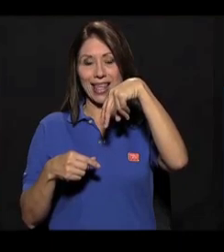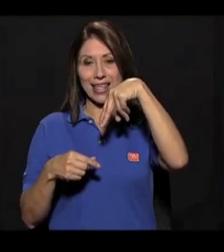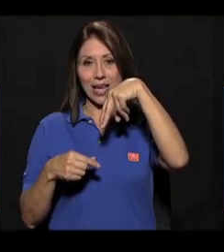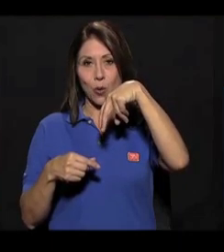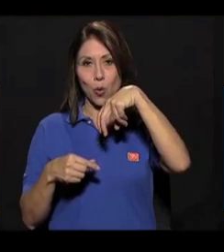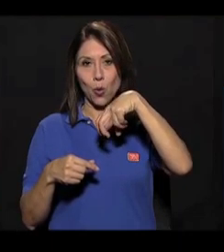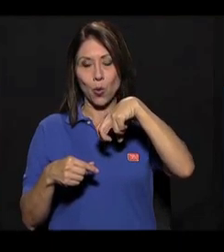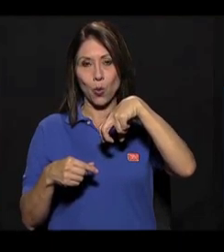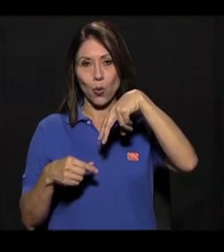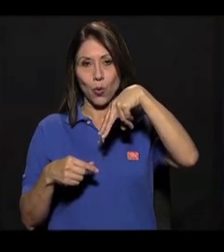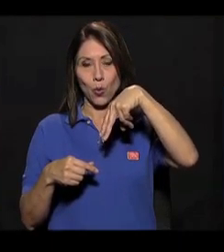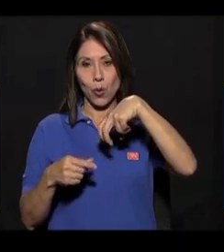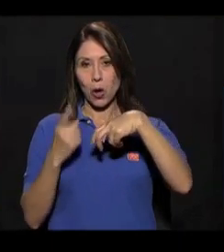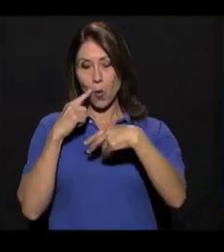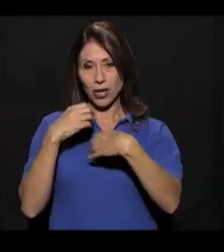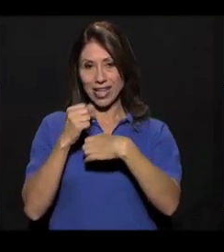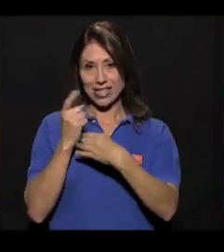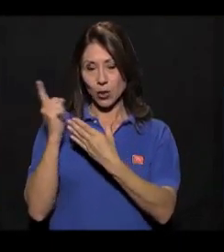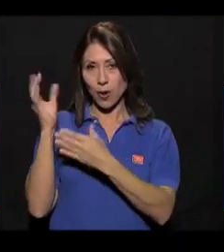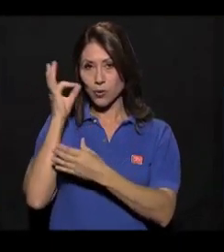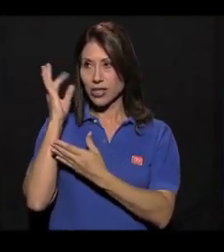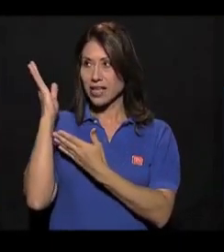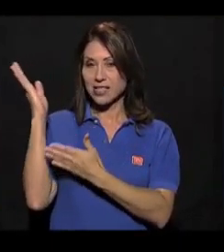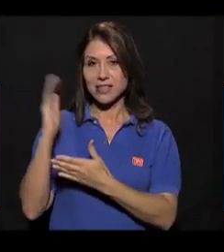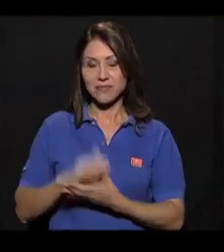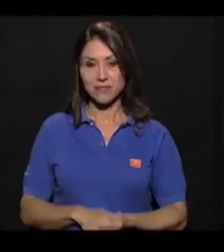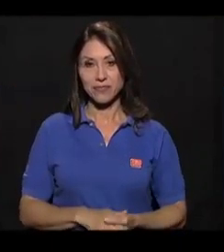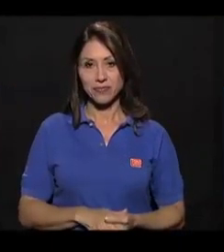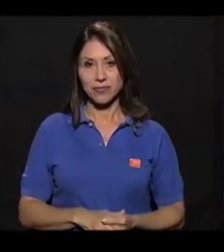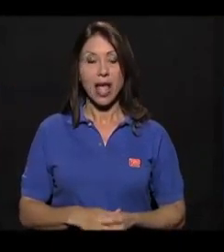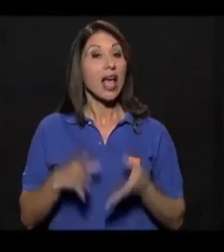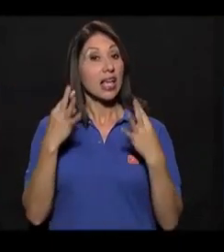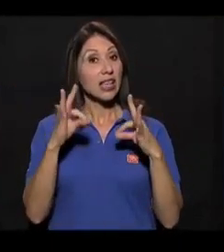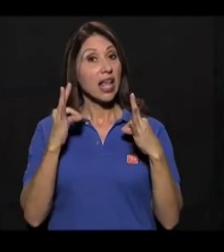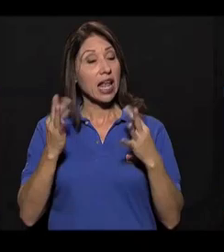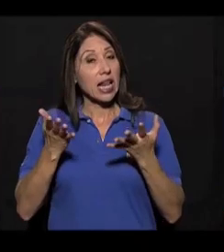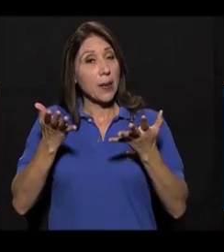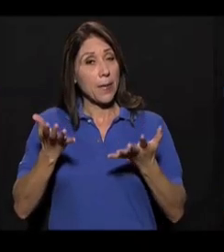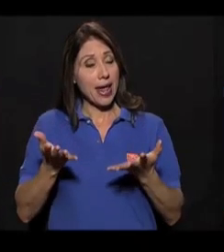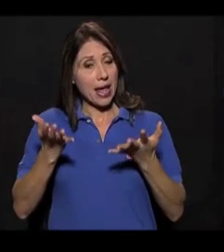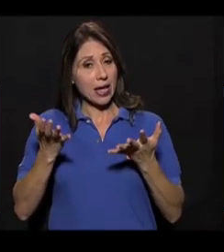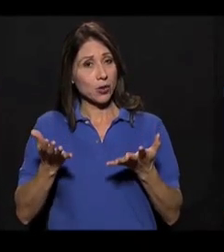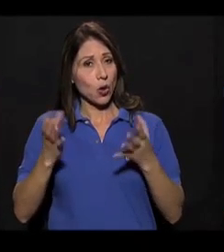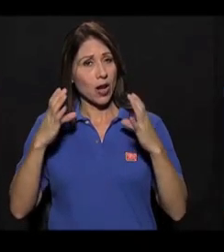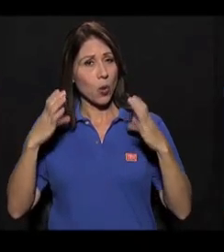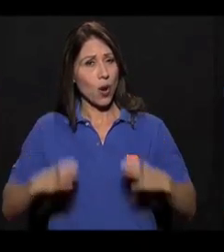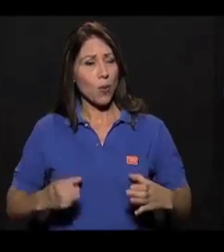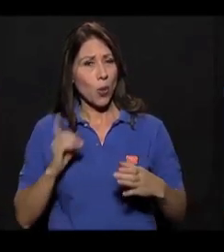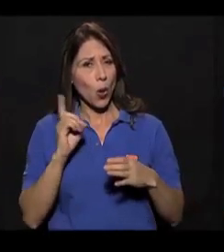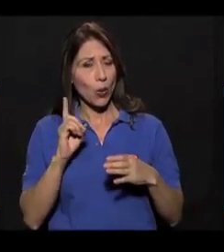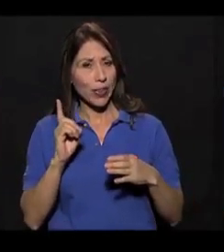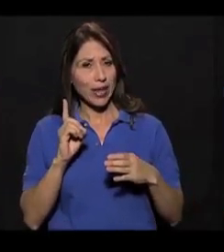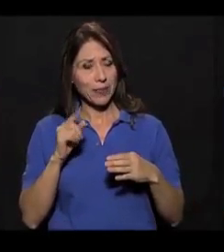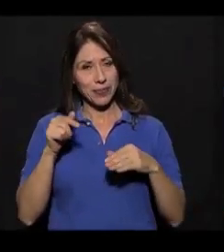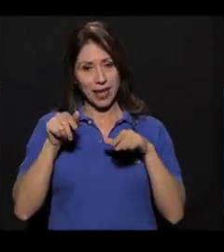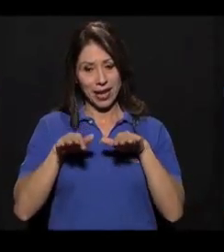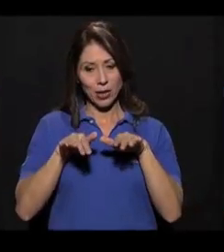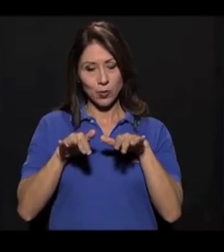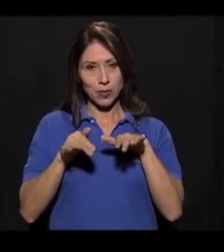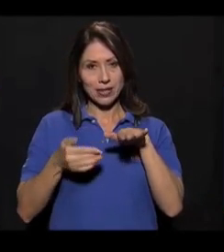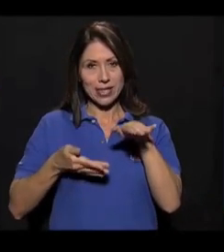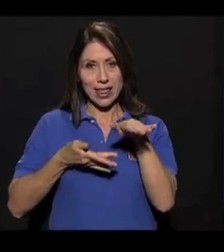¿Ok? Bajo y subo. Bajo y subo procurando que el peso del cuerpo esté a nivel de los talones. ¿Sí?